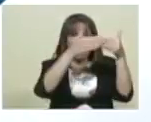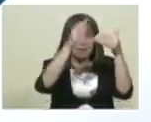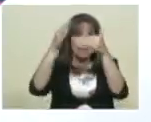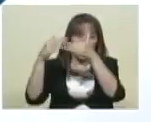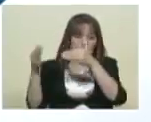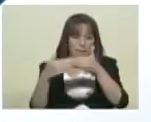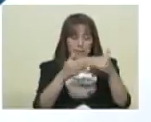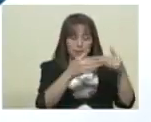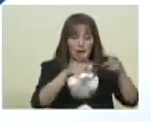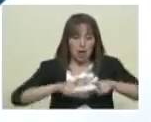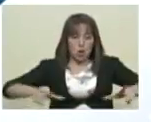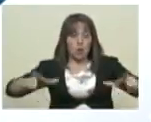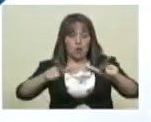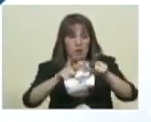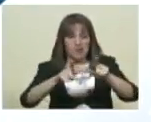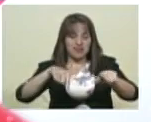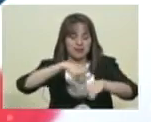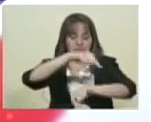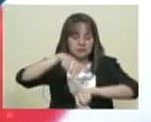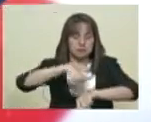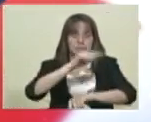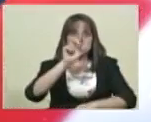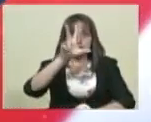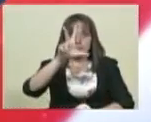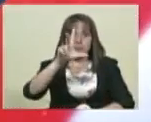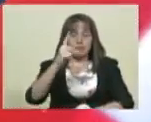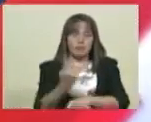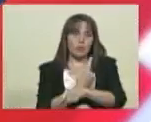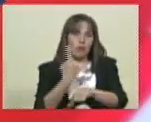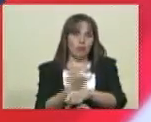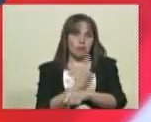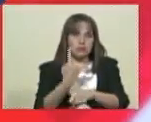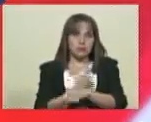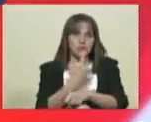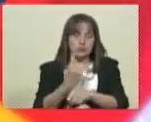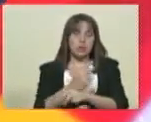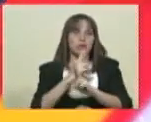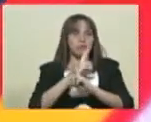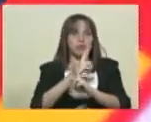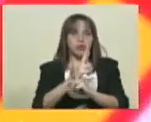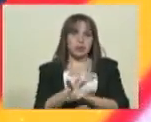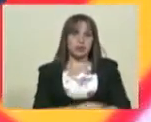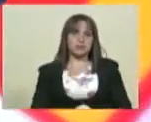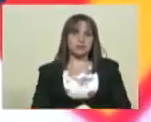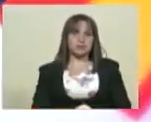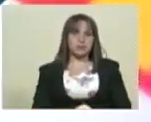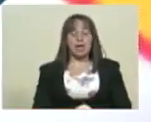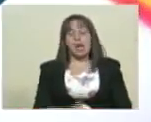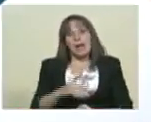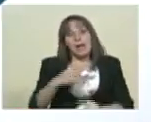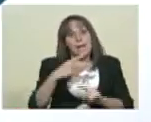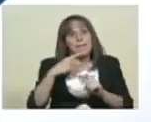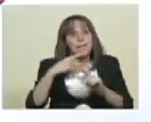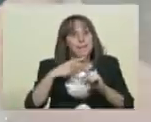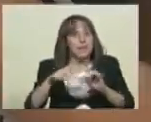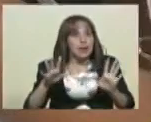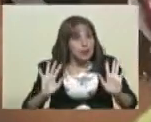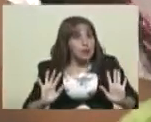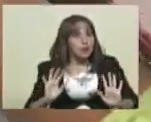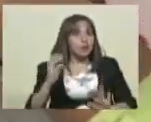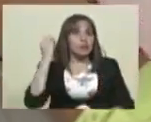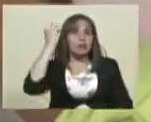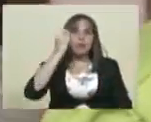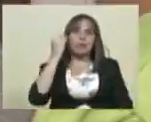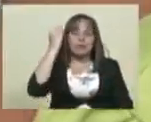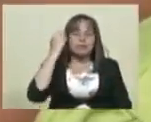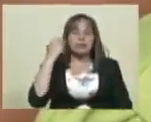estimamos que en unas, como siempre, como en unas tres horas vamos a estar dando los resultados. Por supuesto, estamos pensando, caramba, que yo